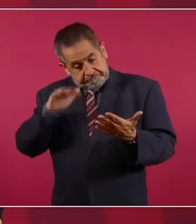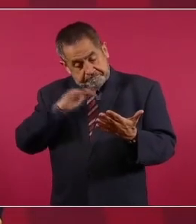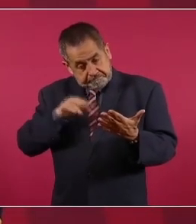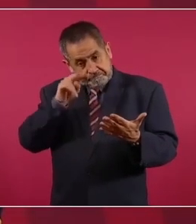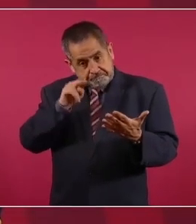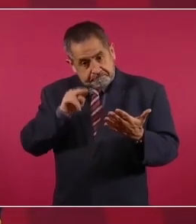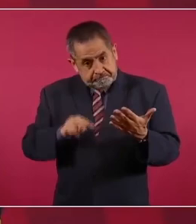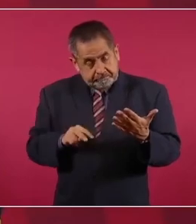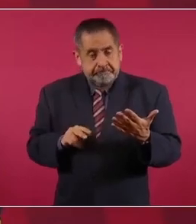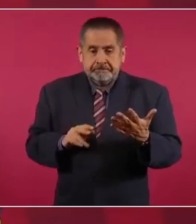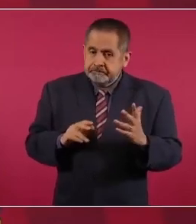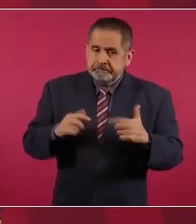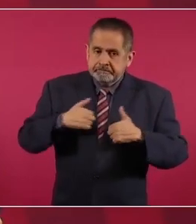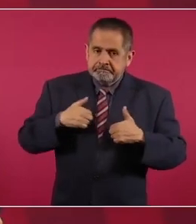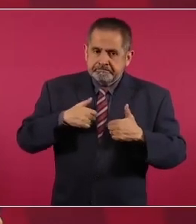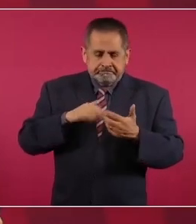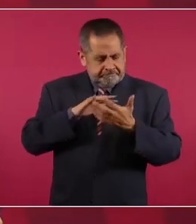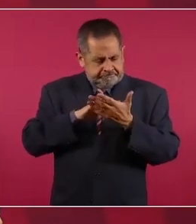yo lo leo